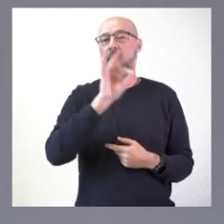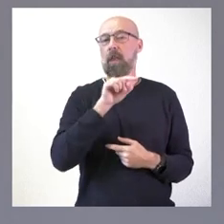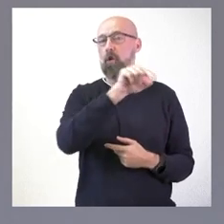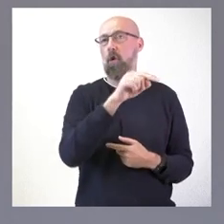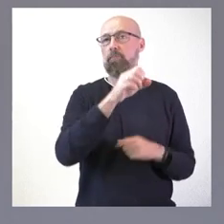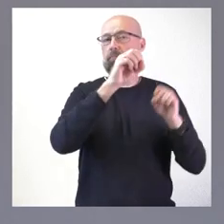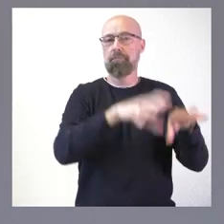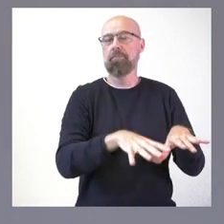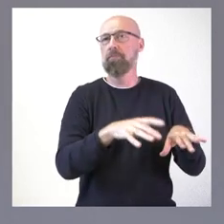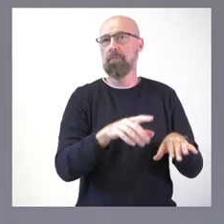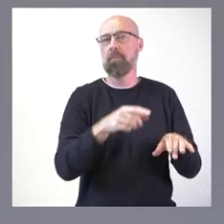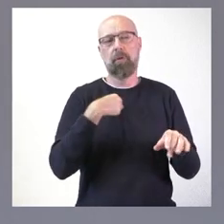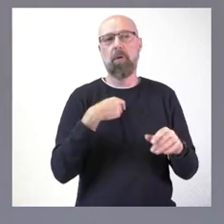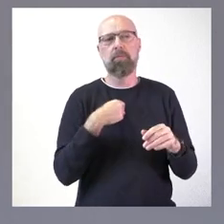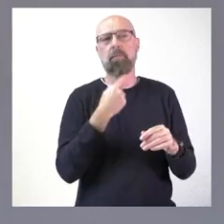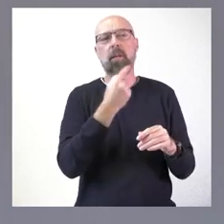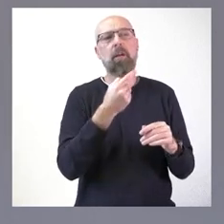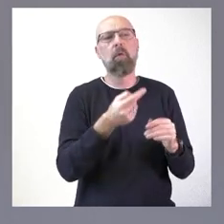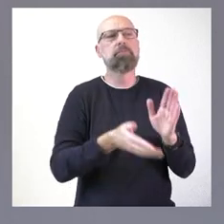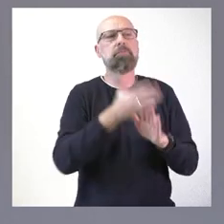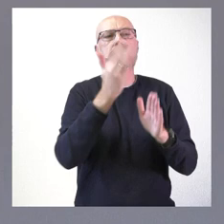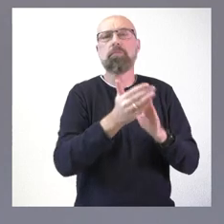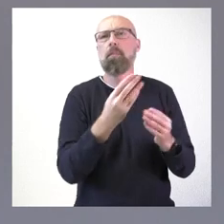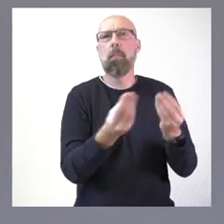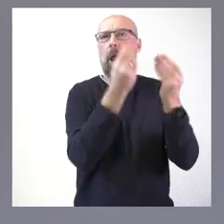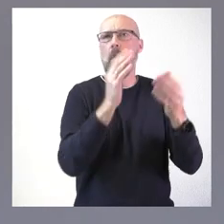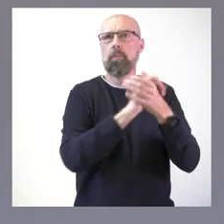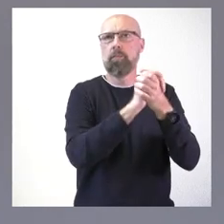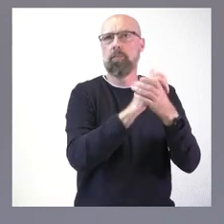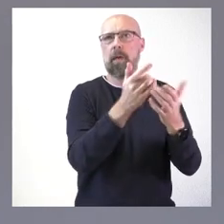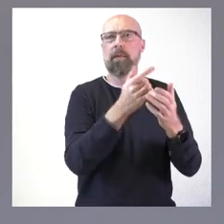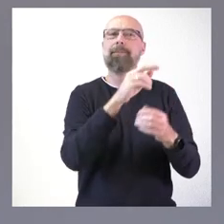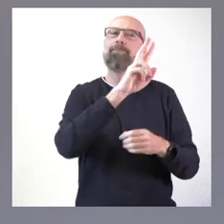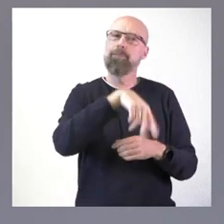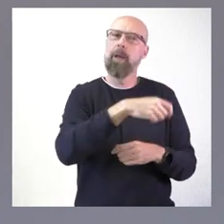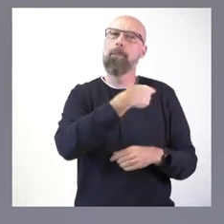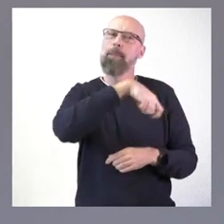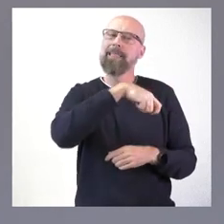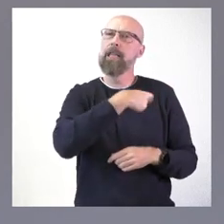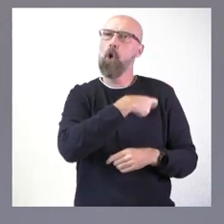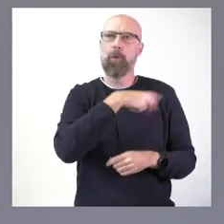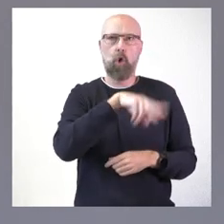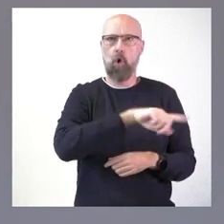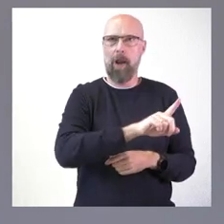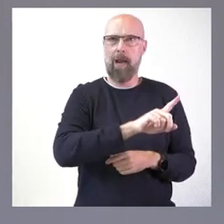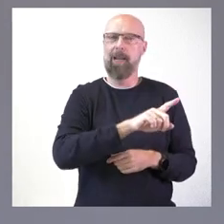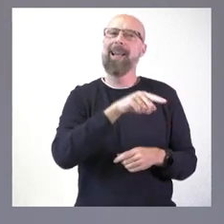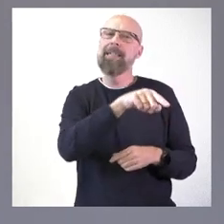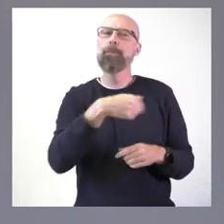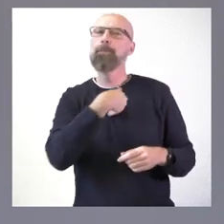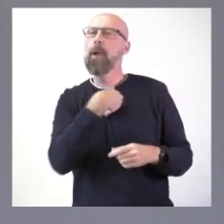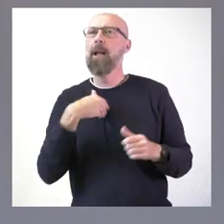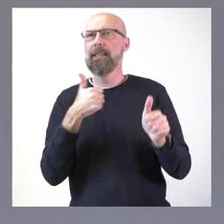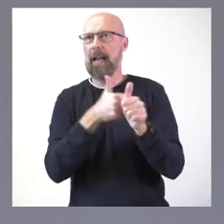¿Va mejor de las fortunas? No es el presidente de la comisión, era el secretario de la comisión. Y esa